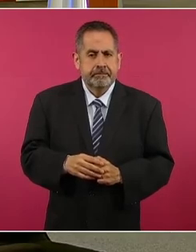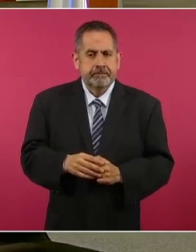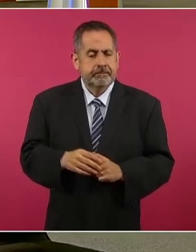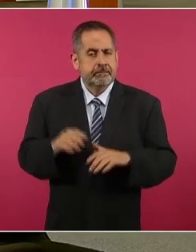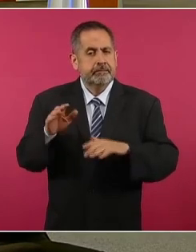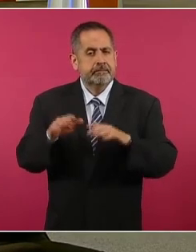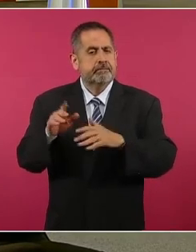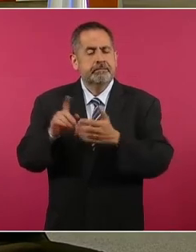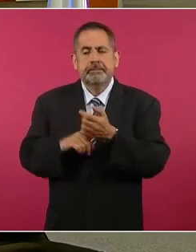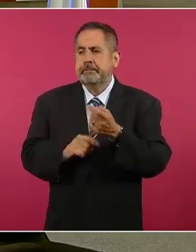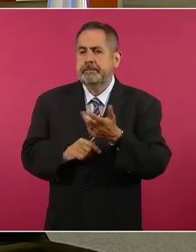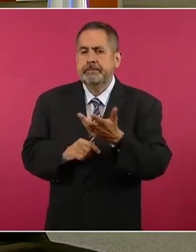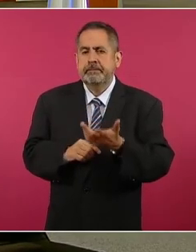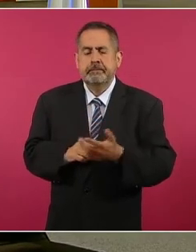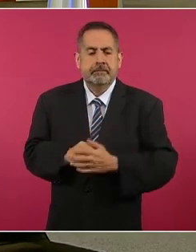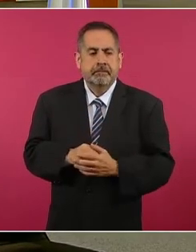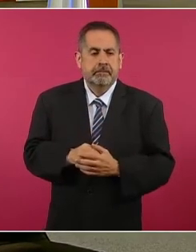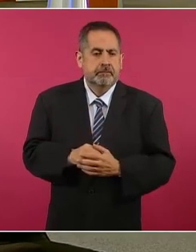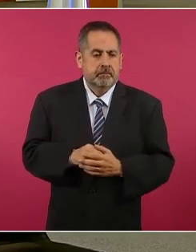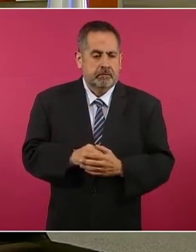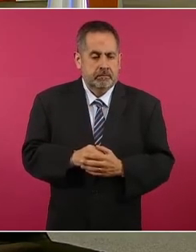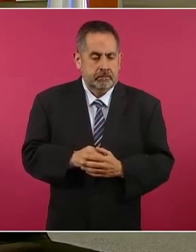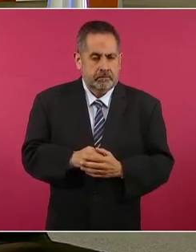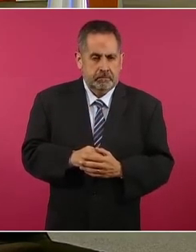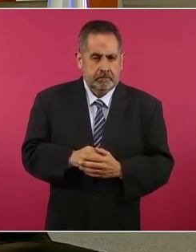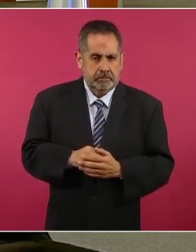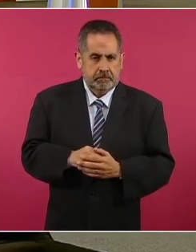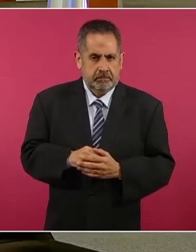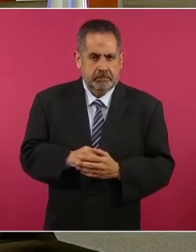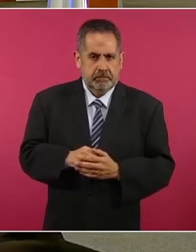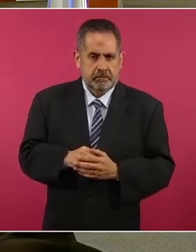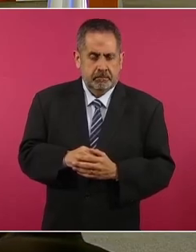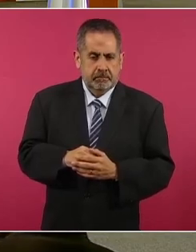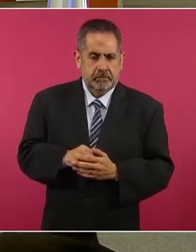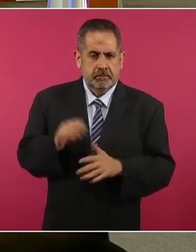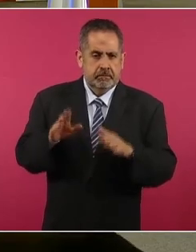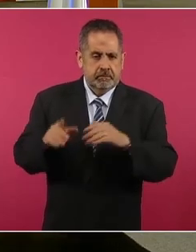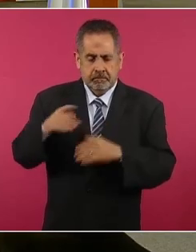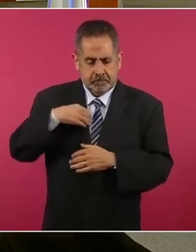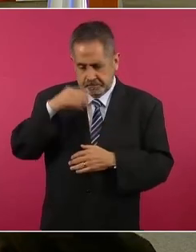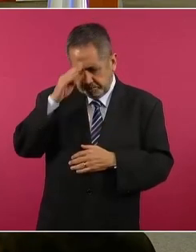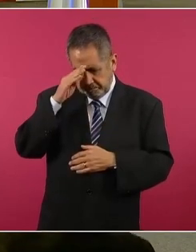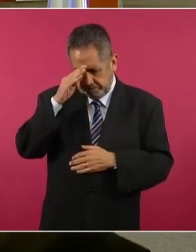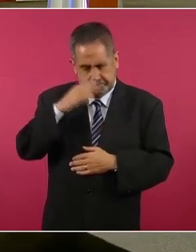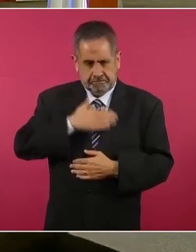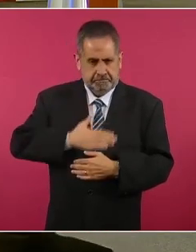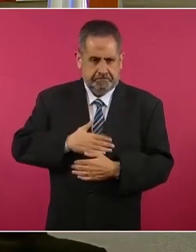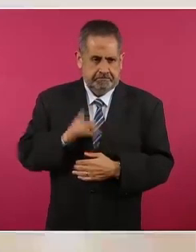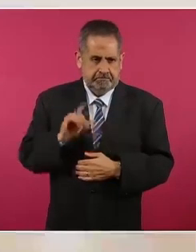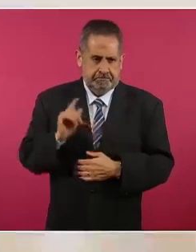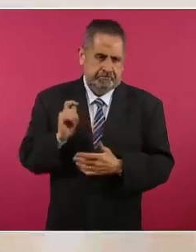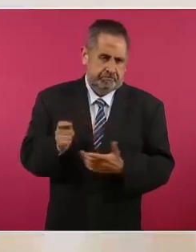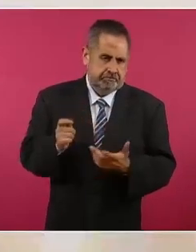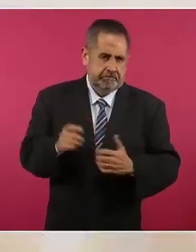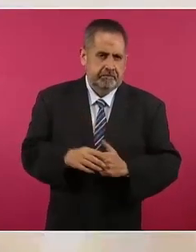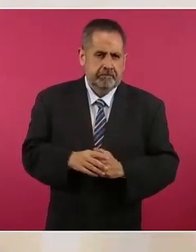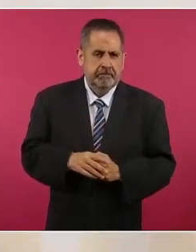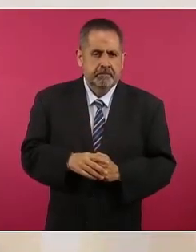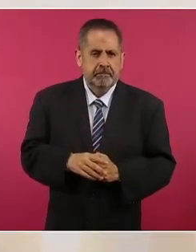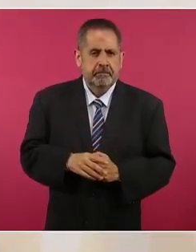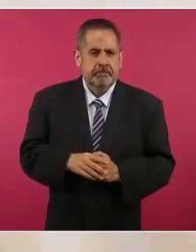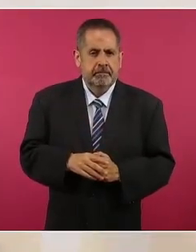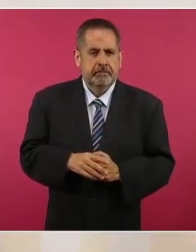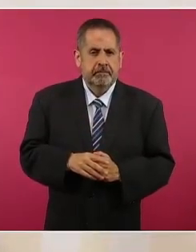considero justo que